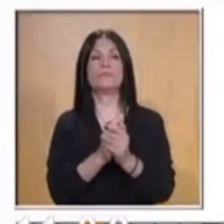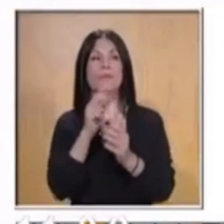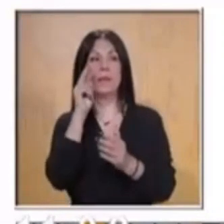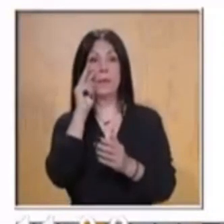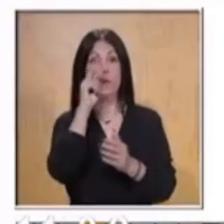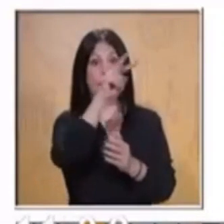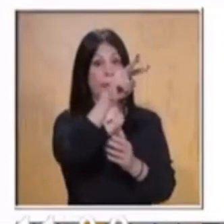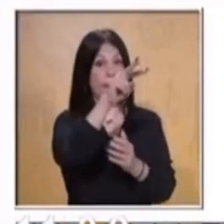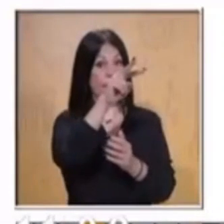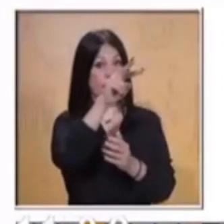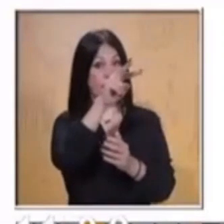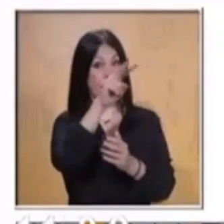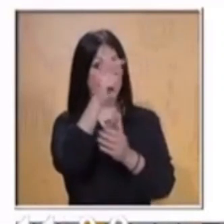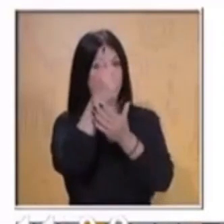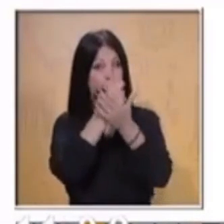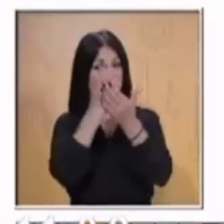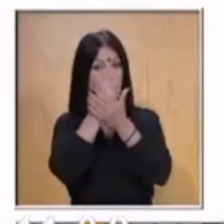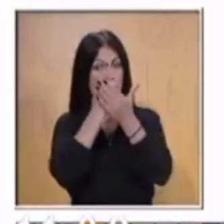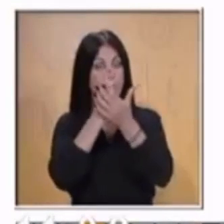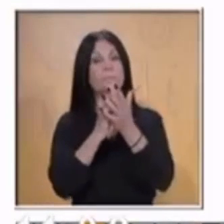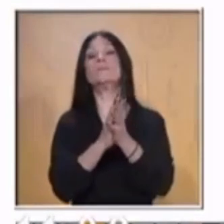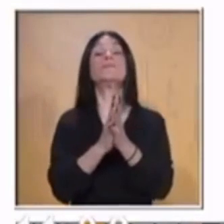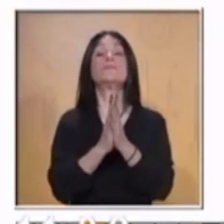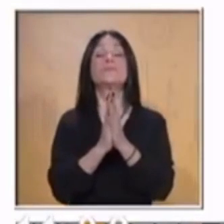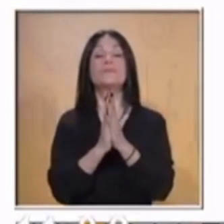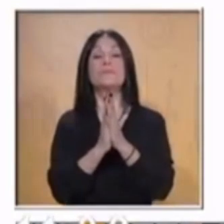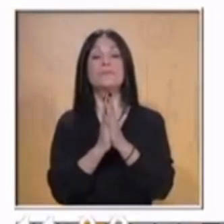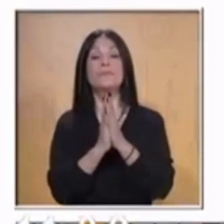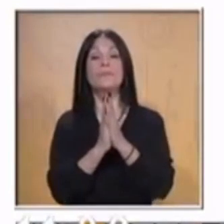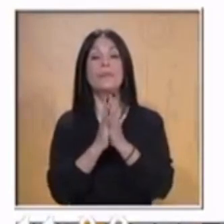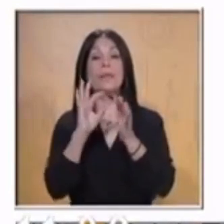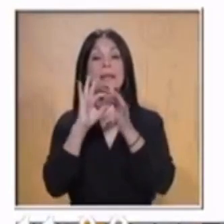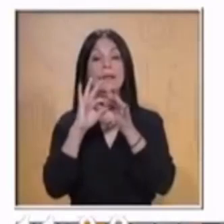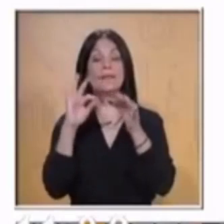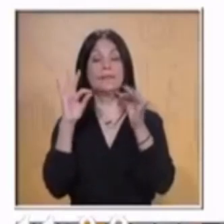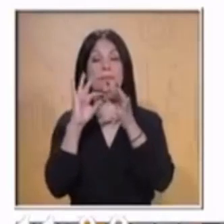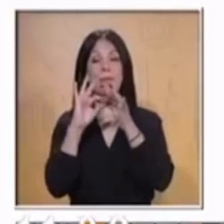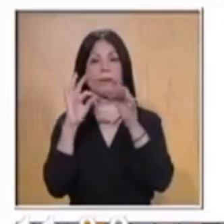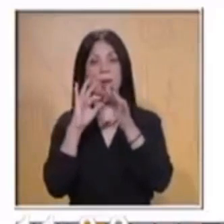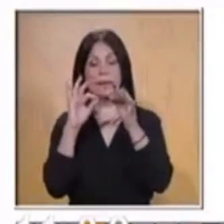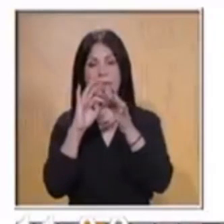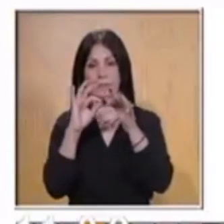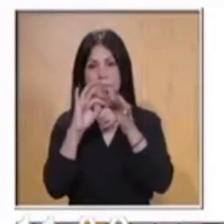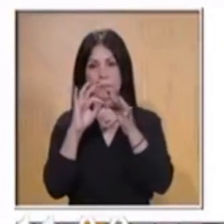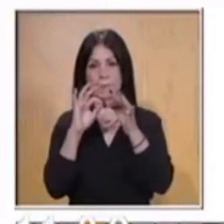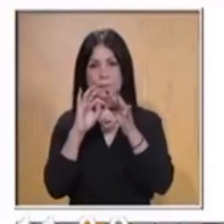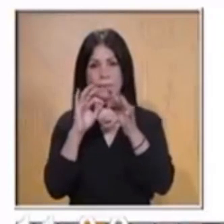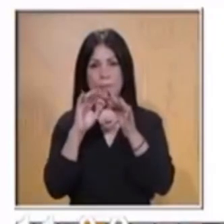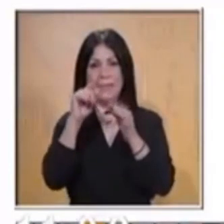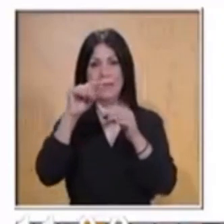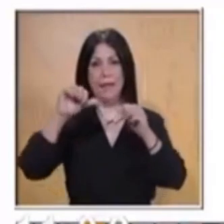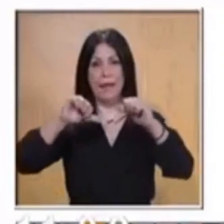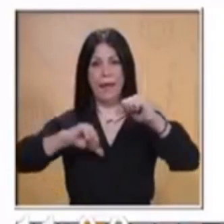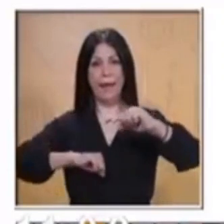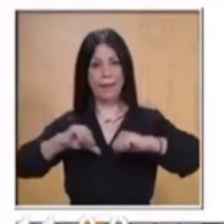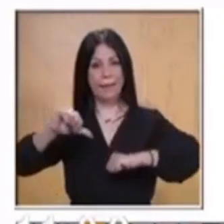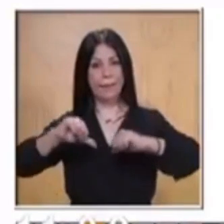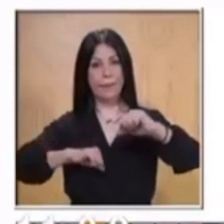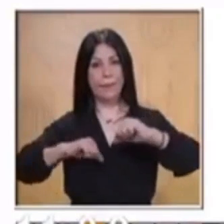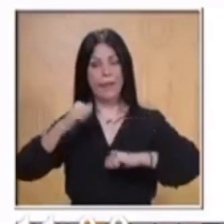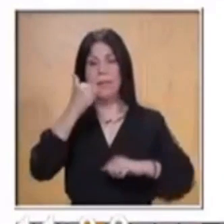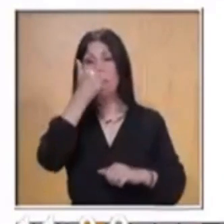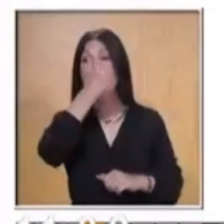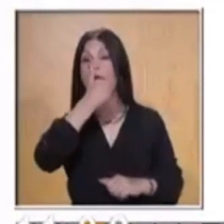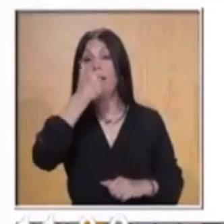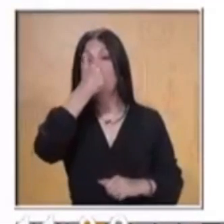viendo una planilla que te voy a explicar a continuación. Vamos a iniciar con esta primera actividad para los alumnos de